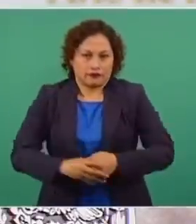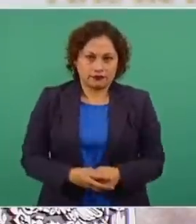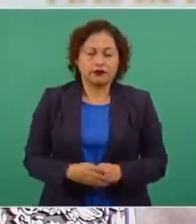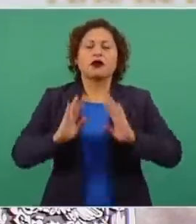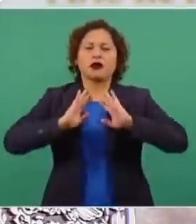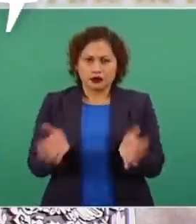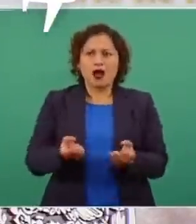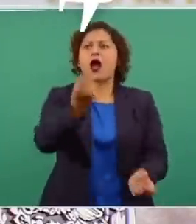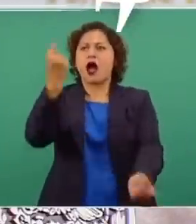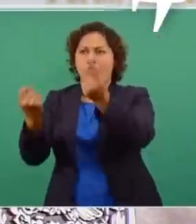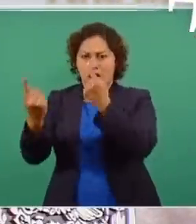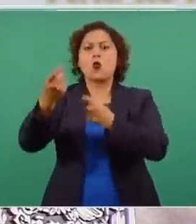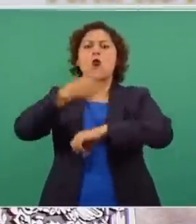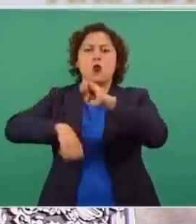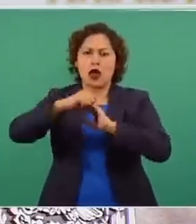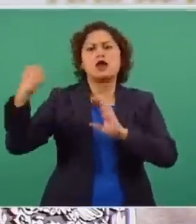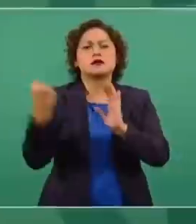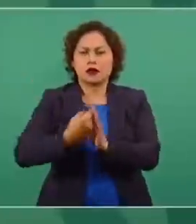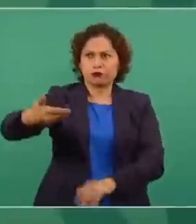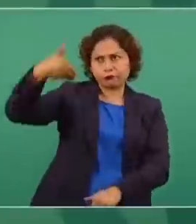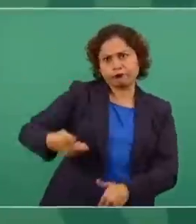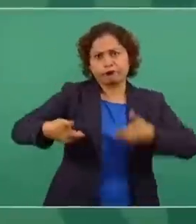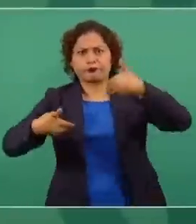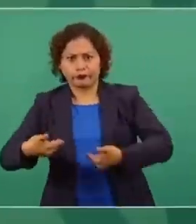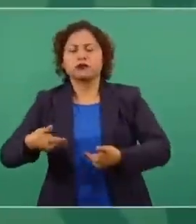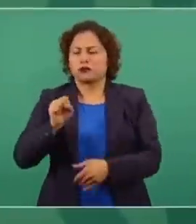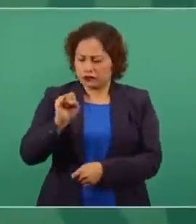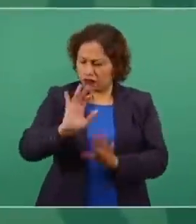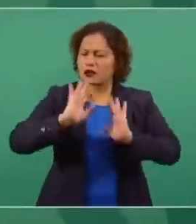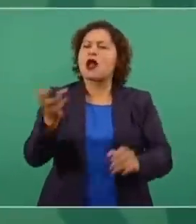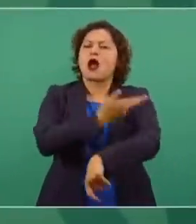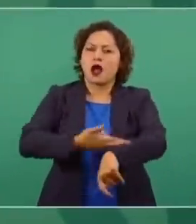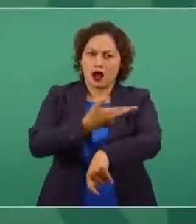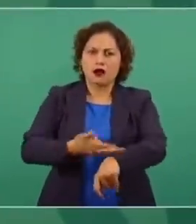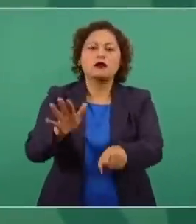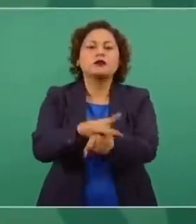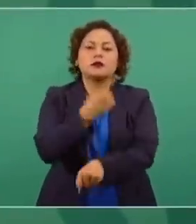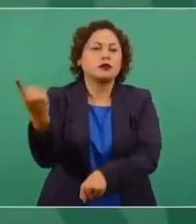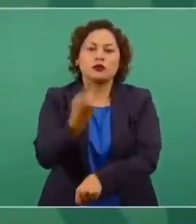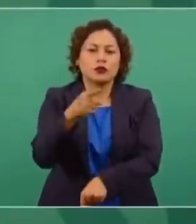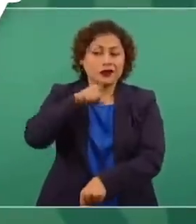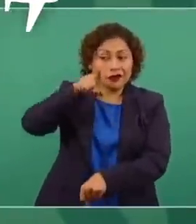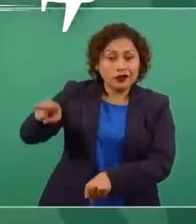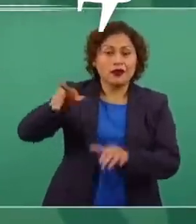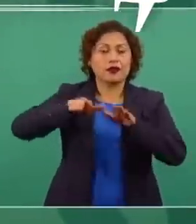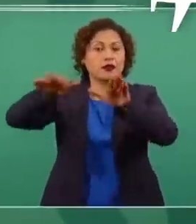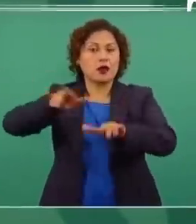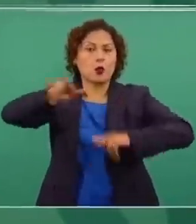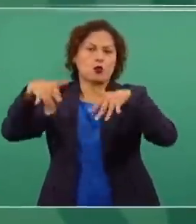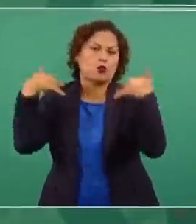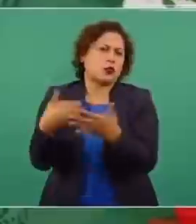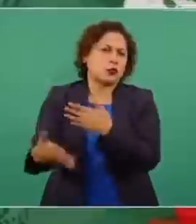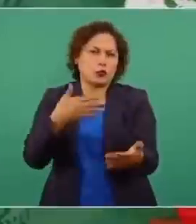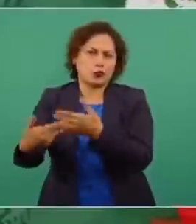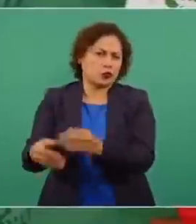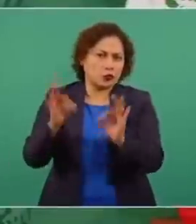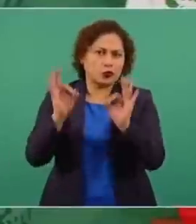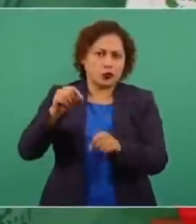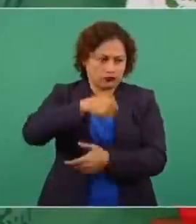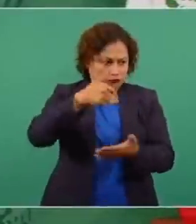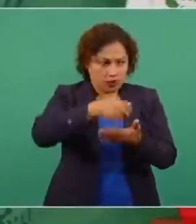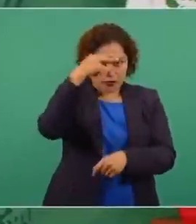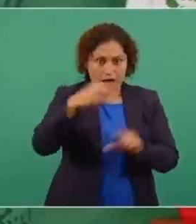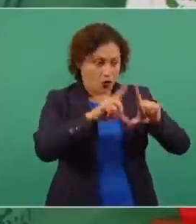hay desde luego solicitudes, porque estamos hablando del aeropuerto más avanzado, más moderno de México